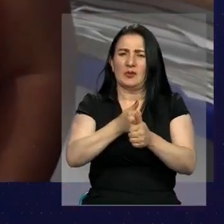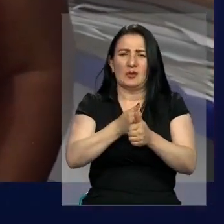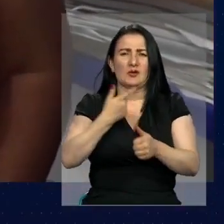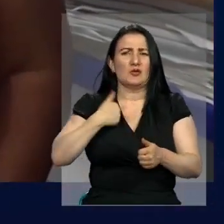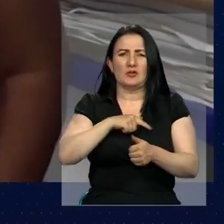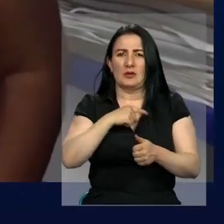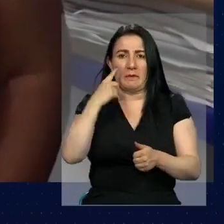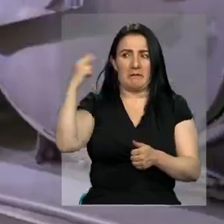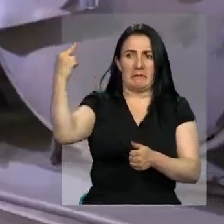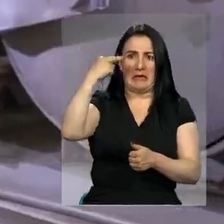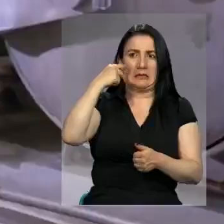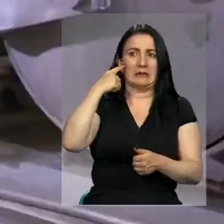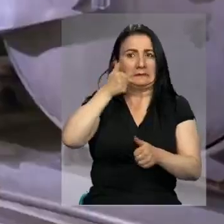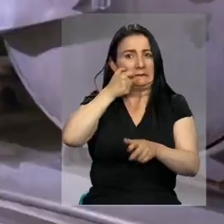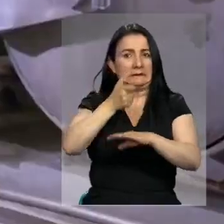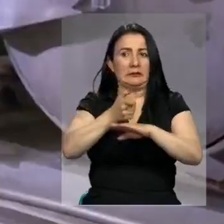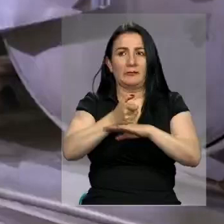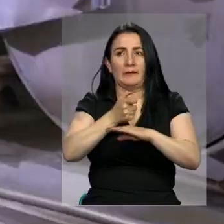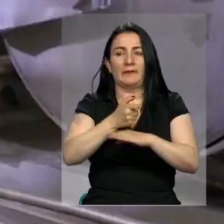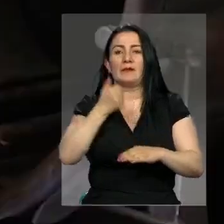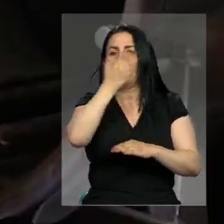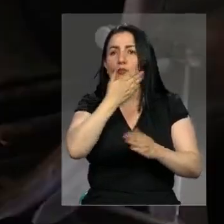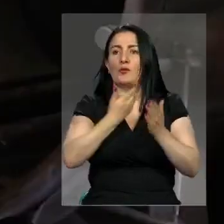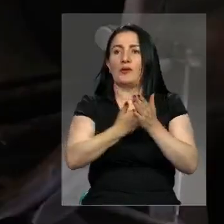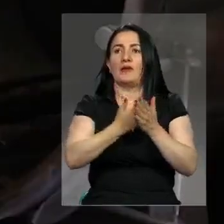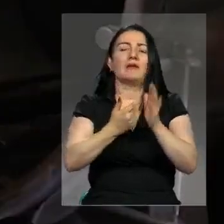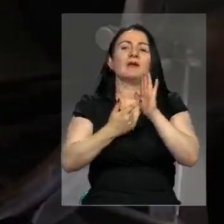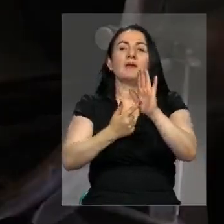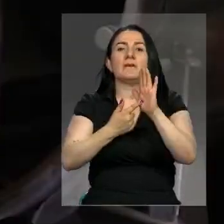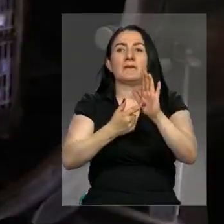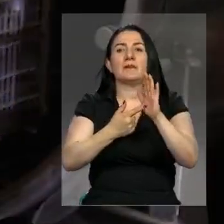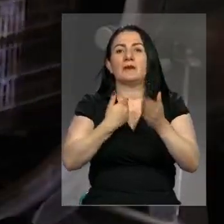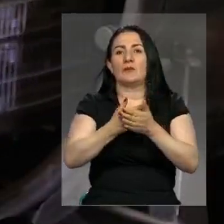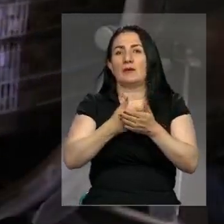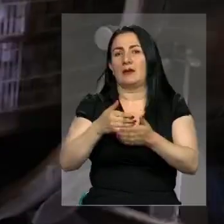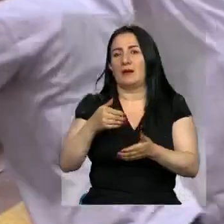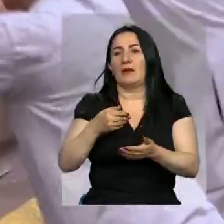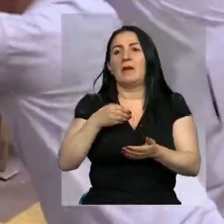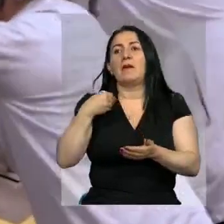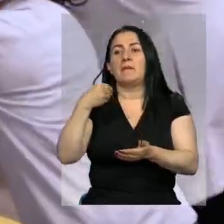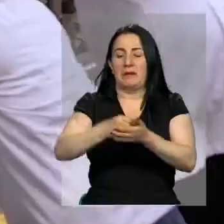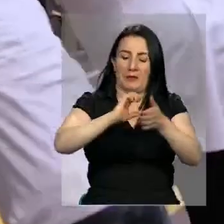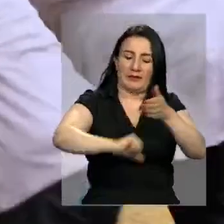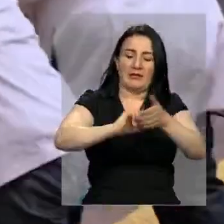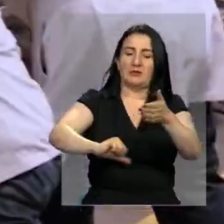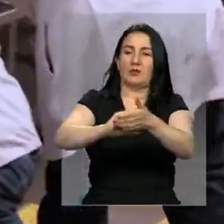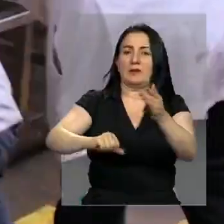en la mira, en todo. Uno de los materiales probatorios que aseguran tener son comprobantes de pago con los descuentos realizados a los trabajadores.